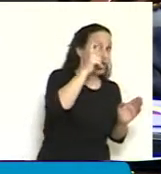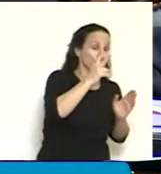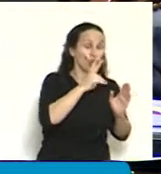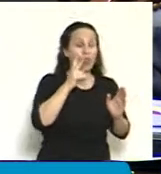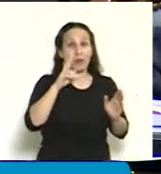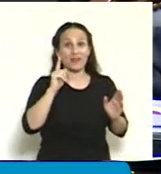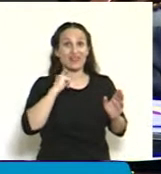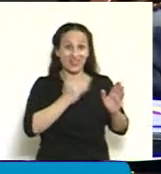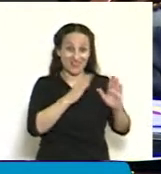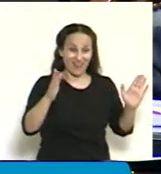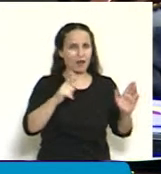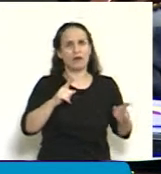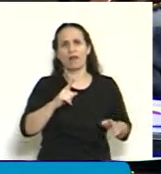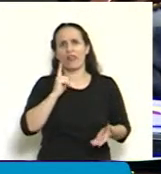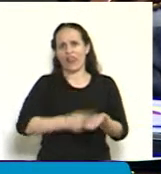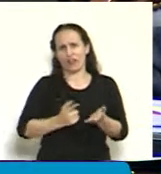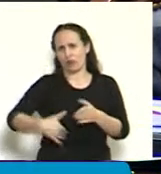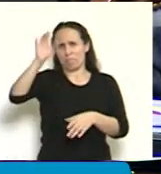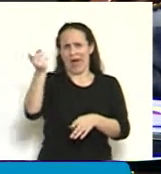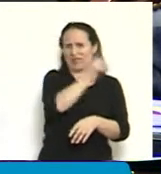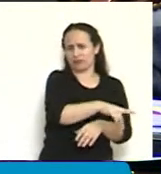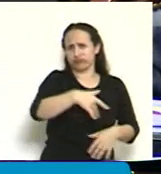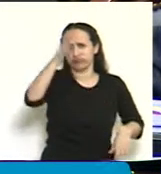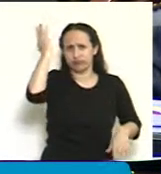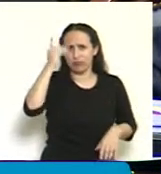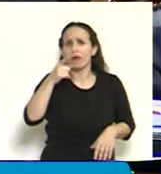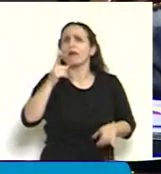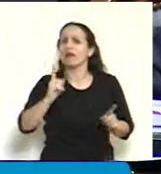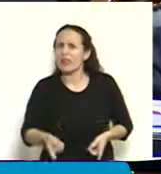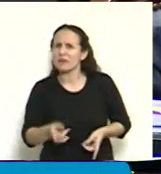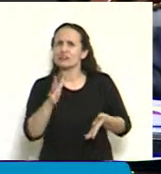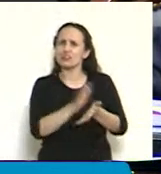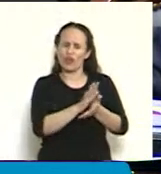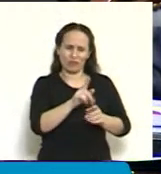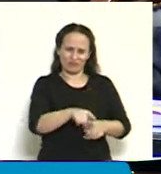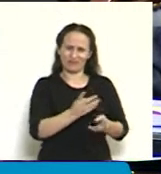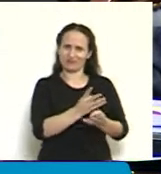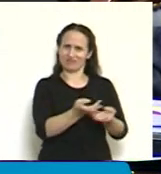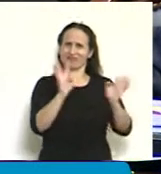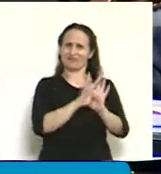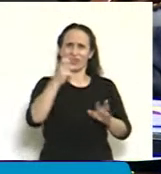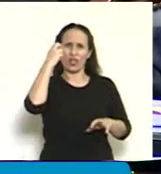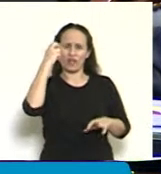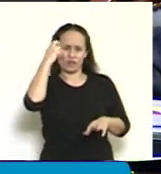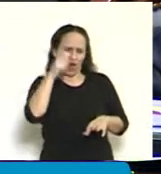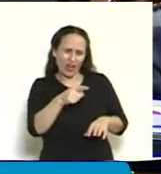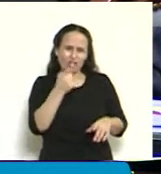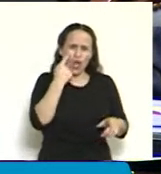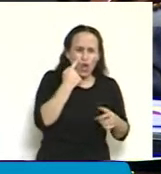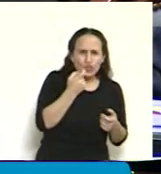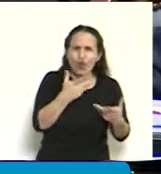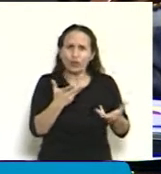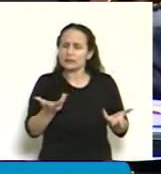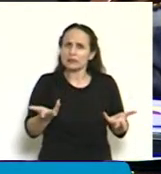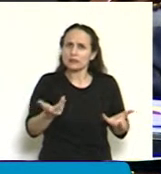Descomunal la cifra que queda fuera del control del Congreso. Para este, para cualquier gobierno,